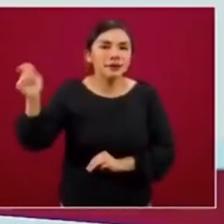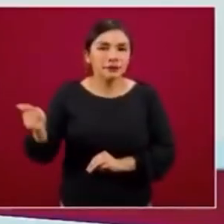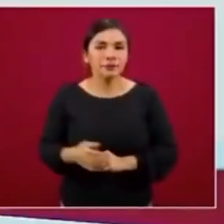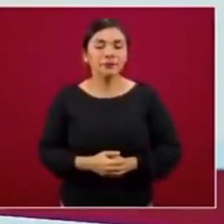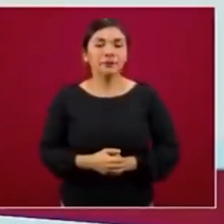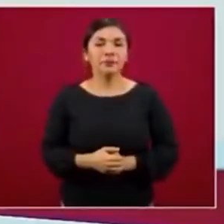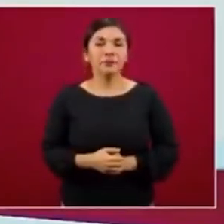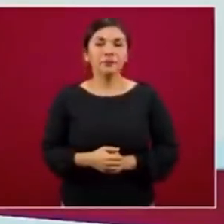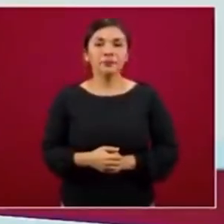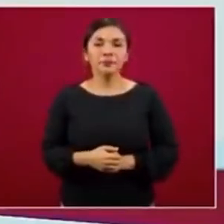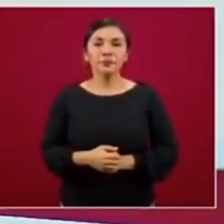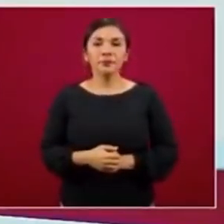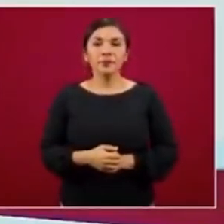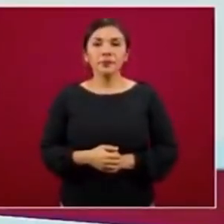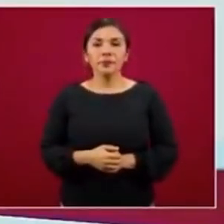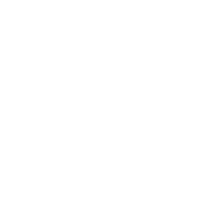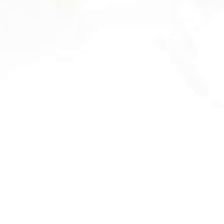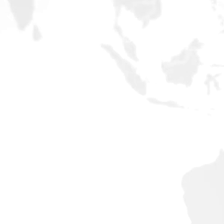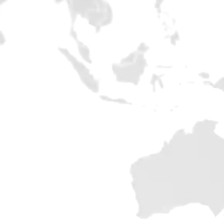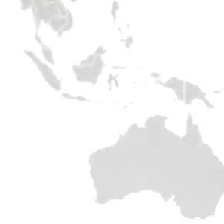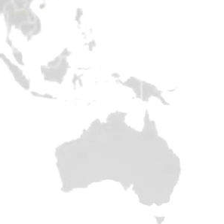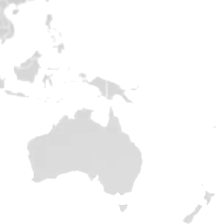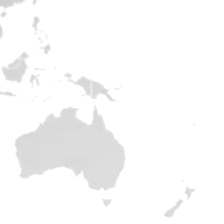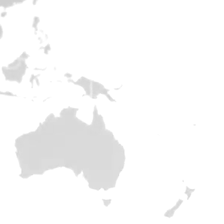crecer y en emprender.